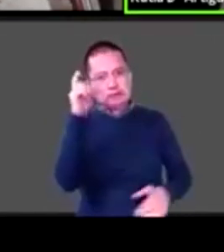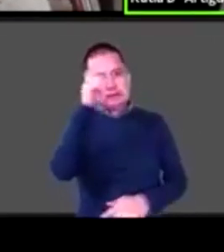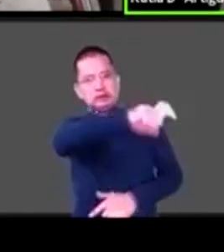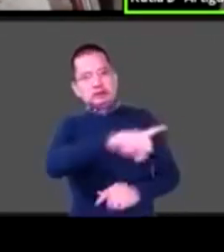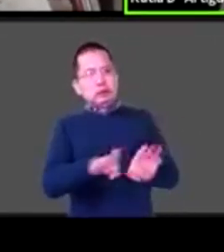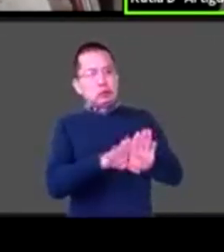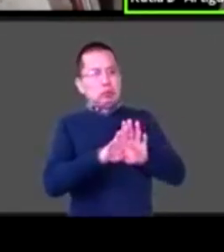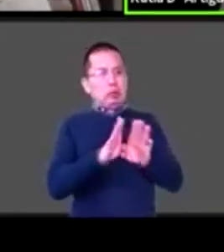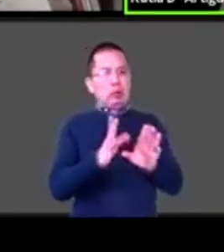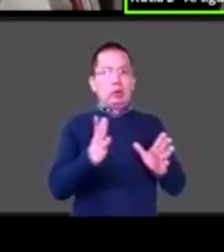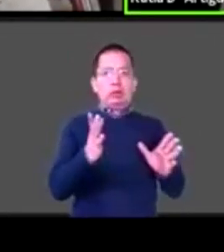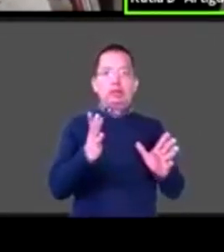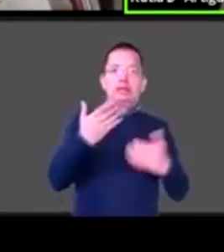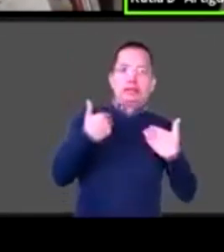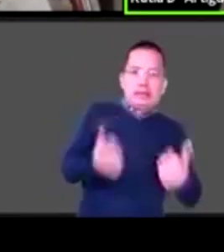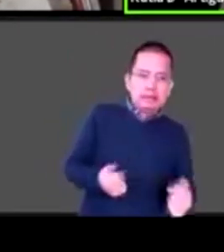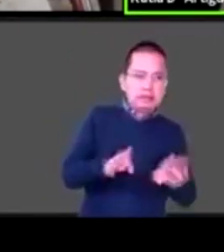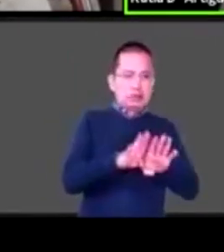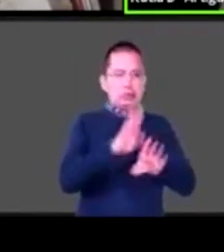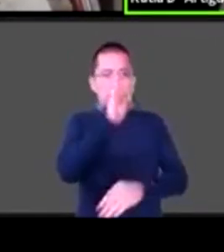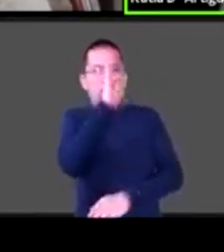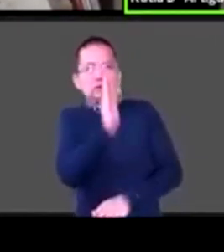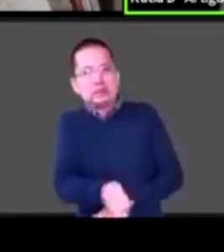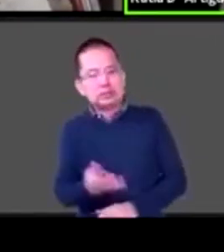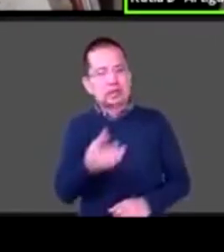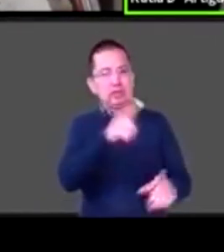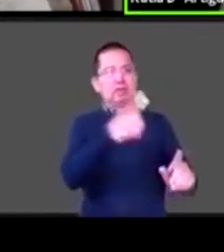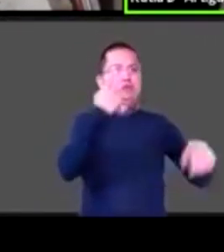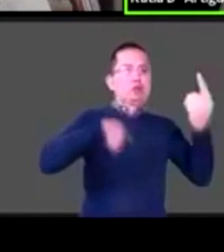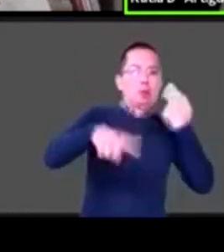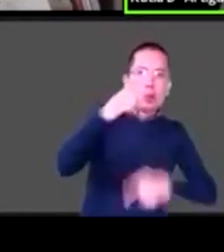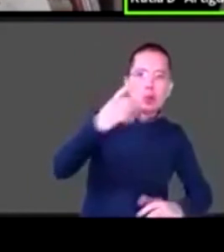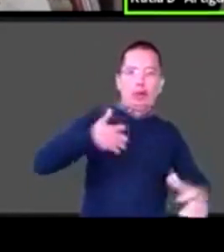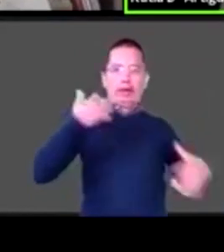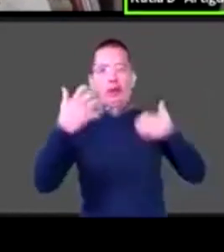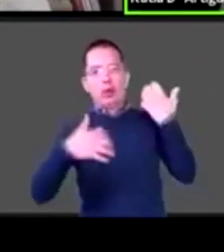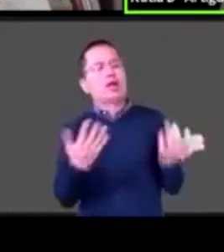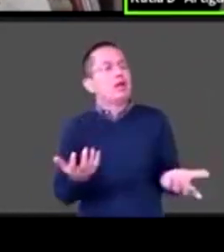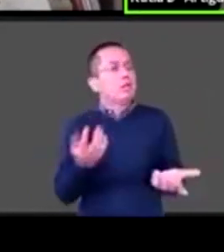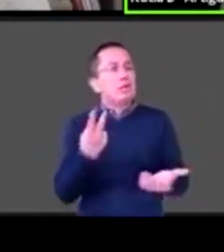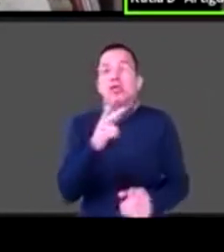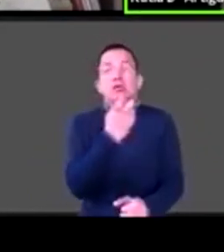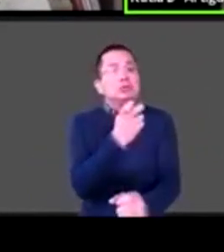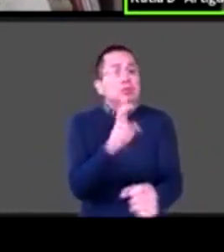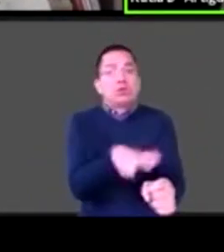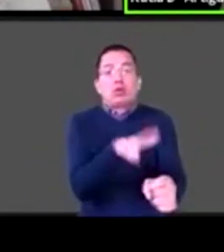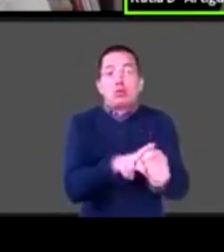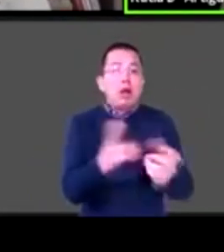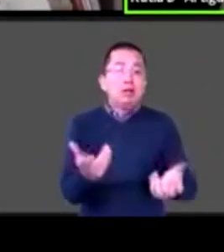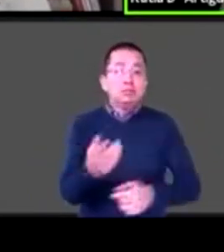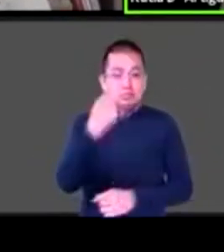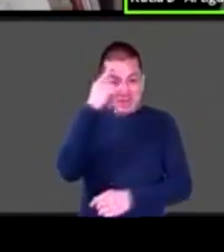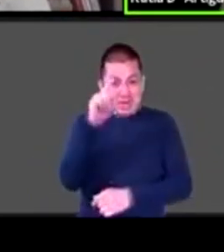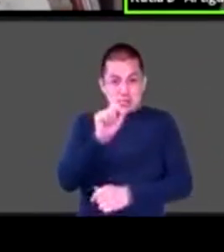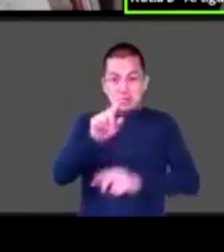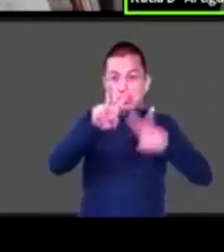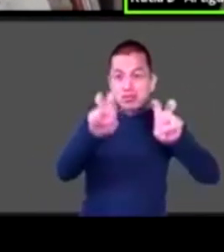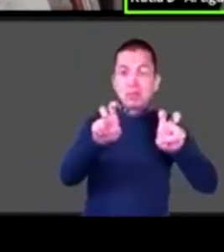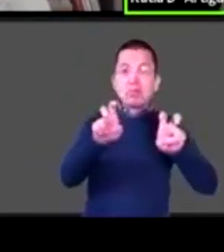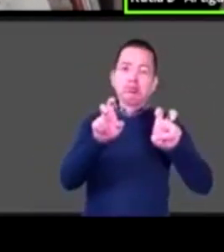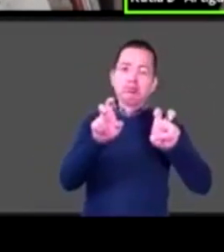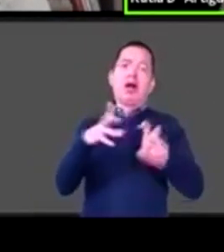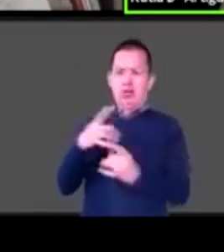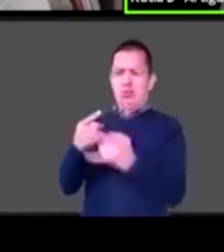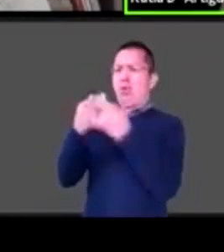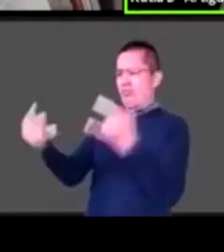y también hay cuentos para cómo afrontar el duelo, ¿no? Con niños y niñas que también puede servir para personas